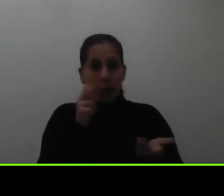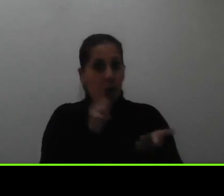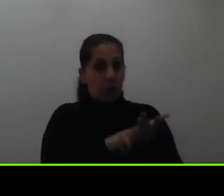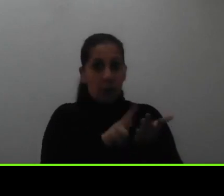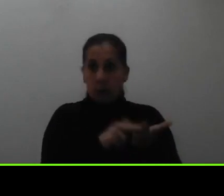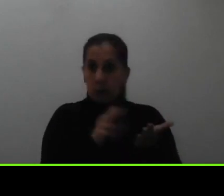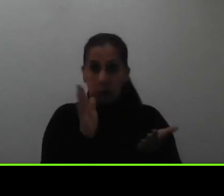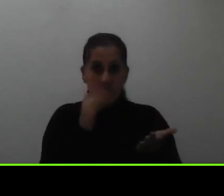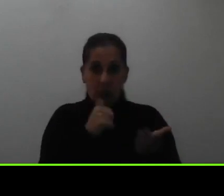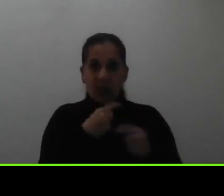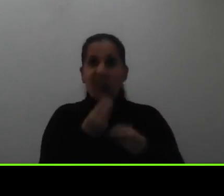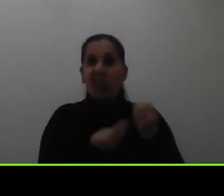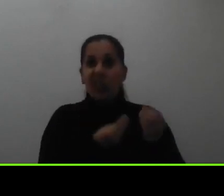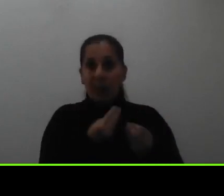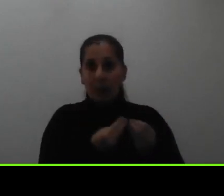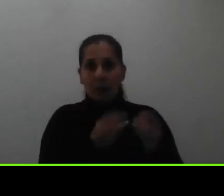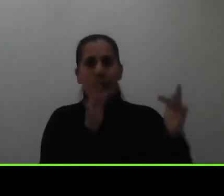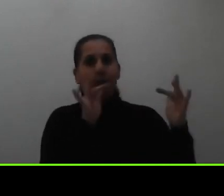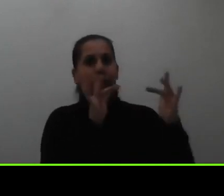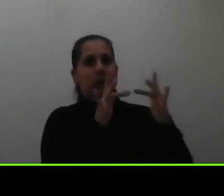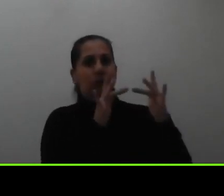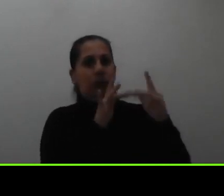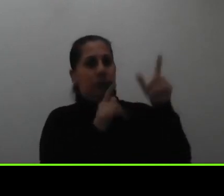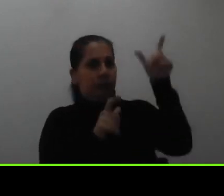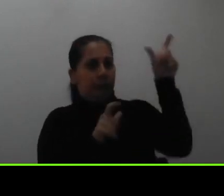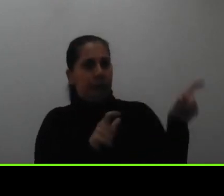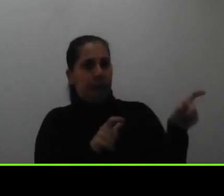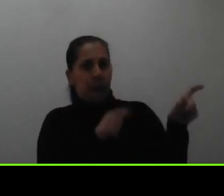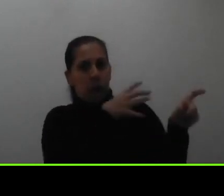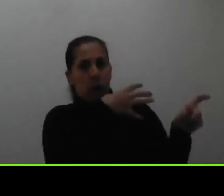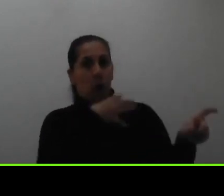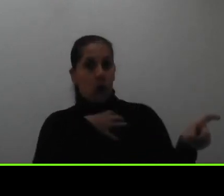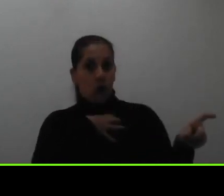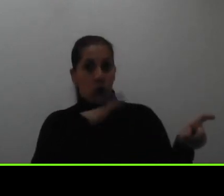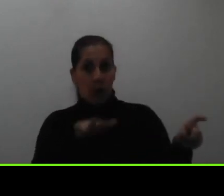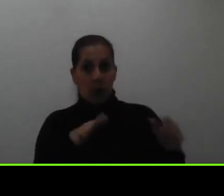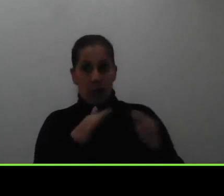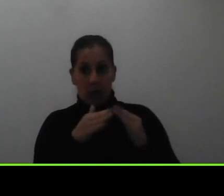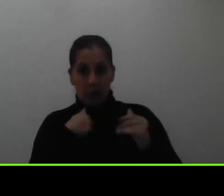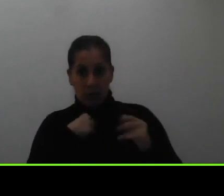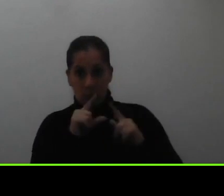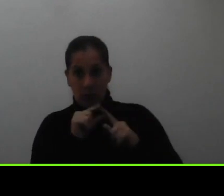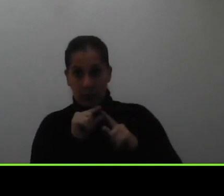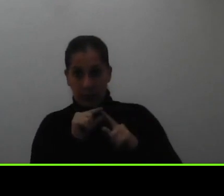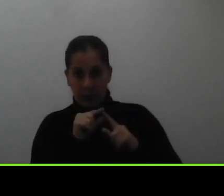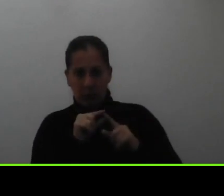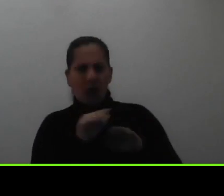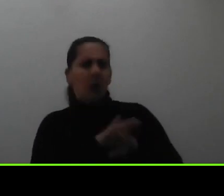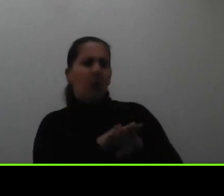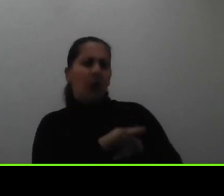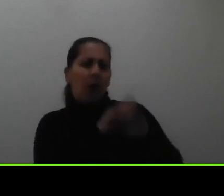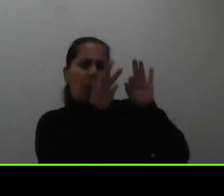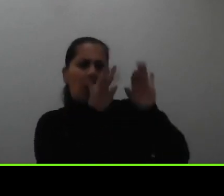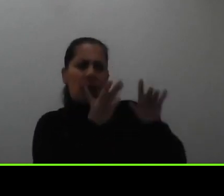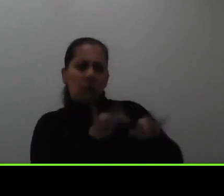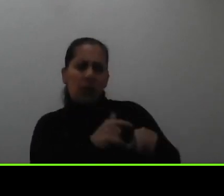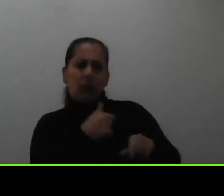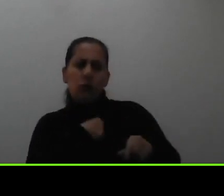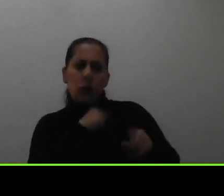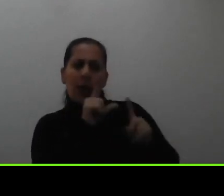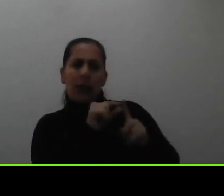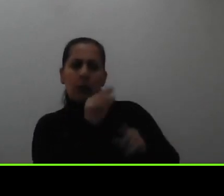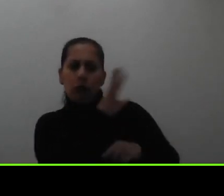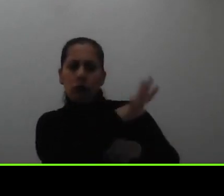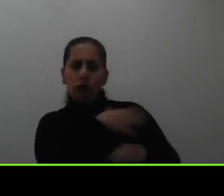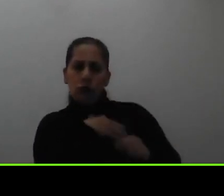contactar a la persona dueña de la vivienda y pedirle que por favor me haga una constancia de que yo le alquilo la